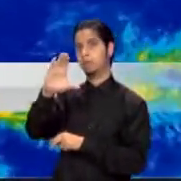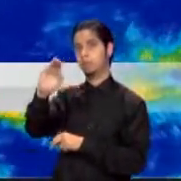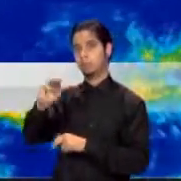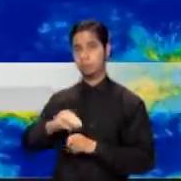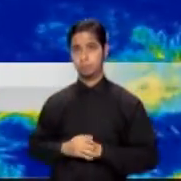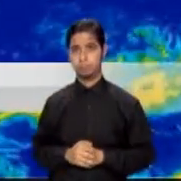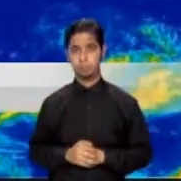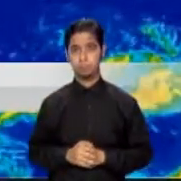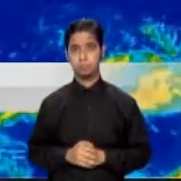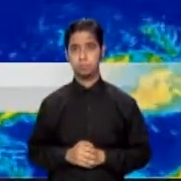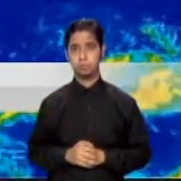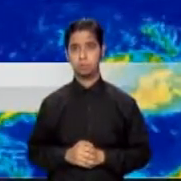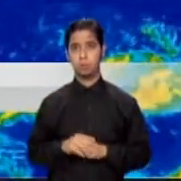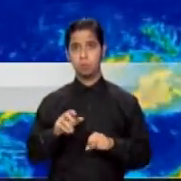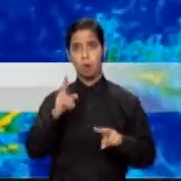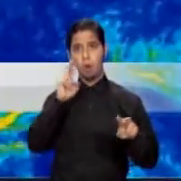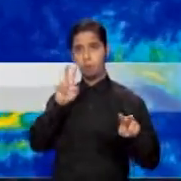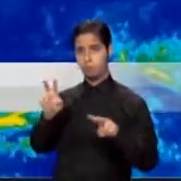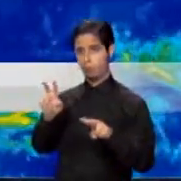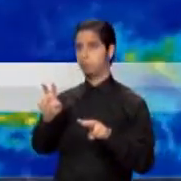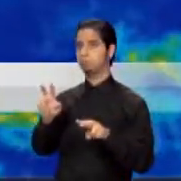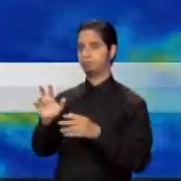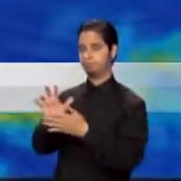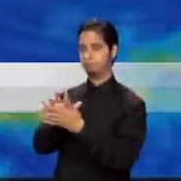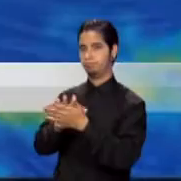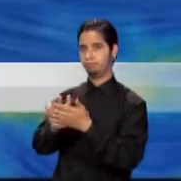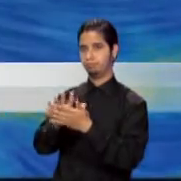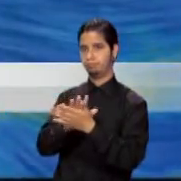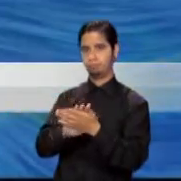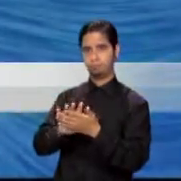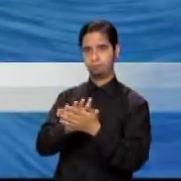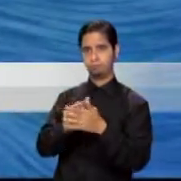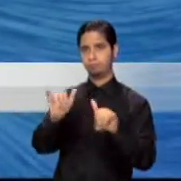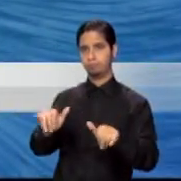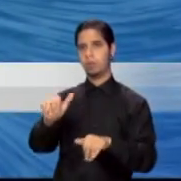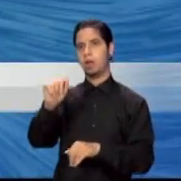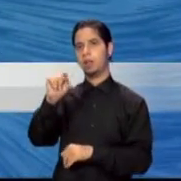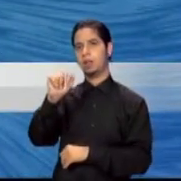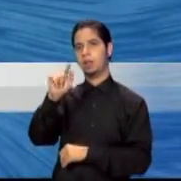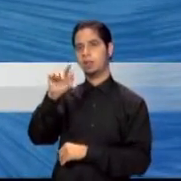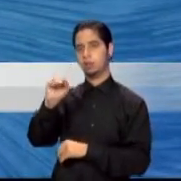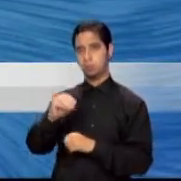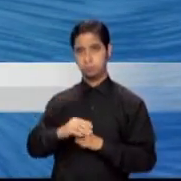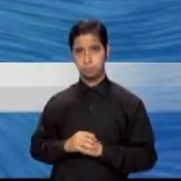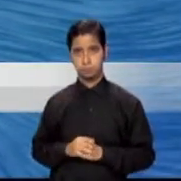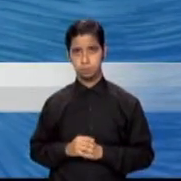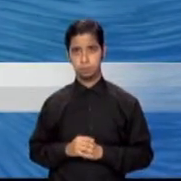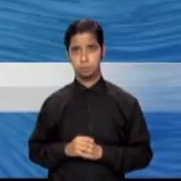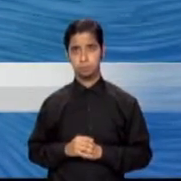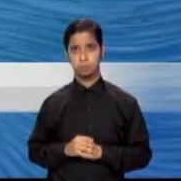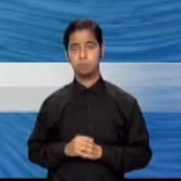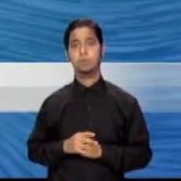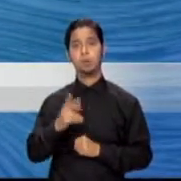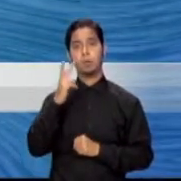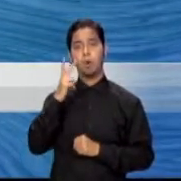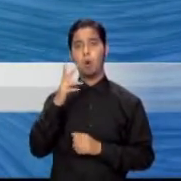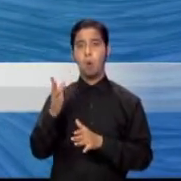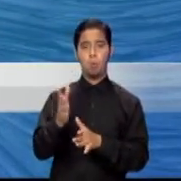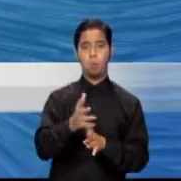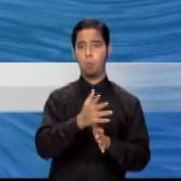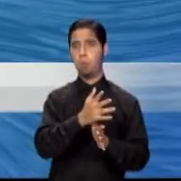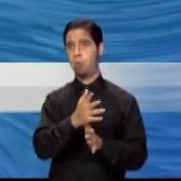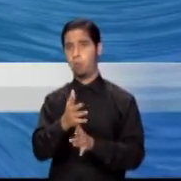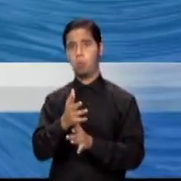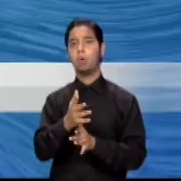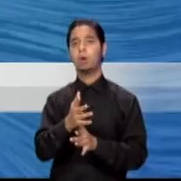podemos ver el frente estacionario que se mantiene sobre aguas del Atlántico. Estable esas condiciones del tiempo, ya que estamos recibiendo un viento del